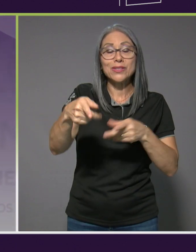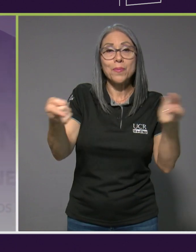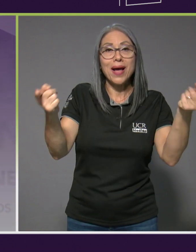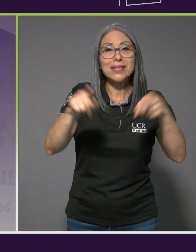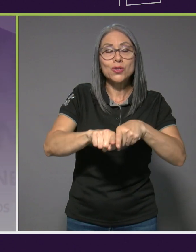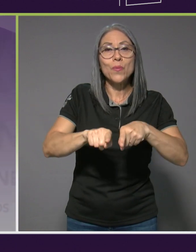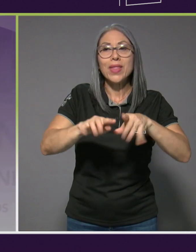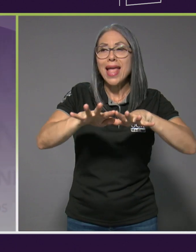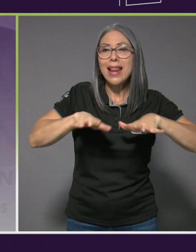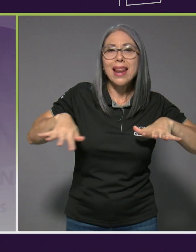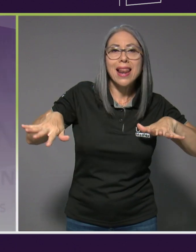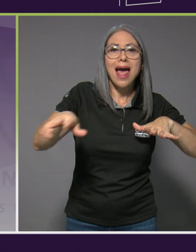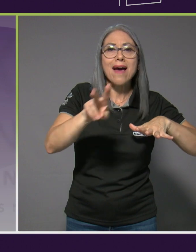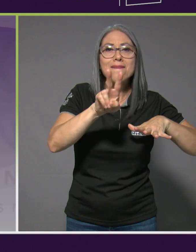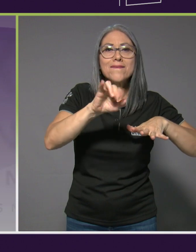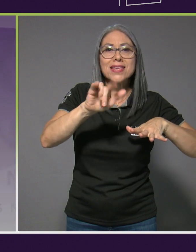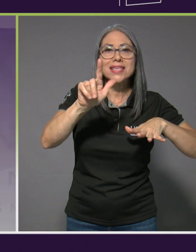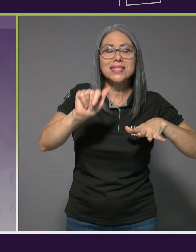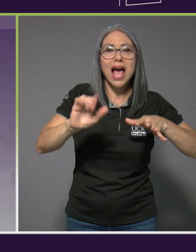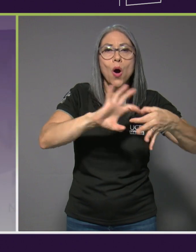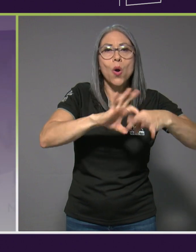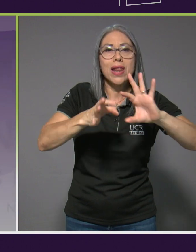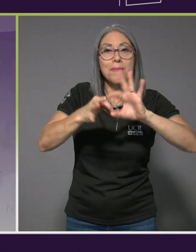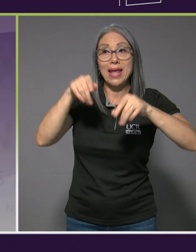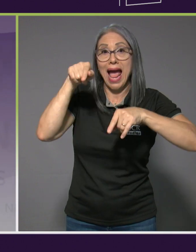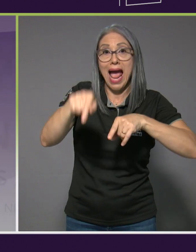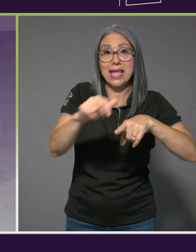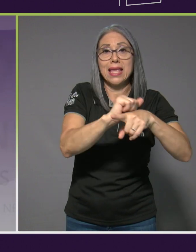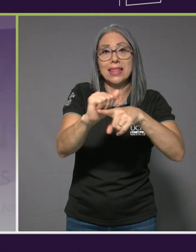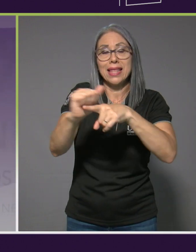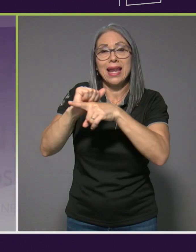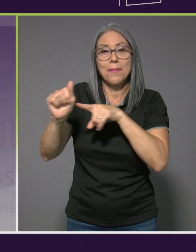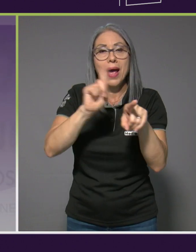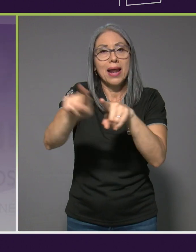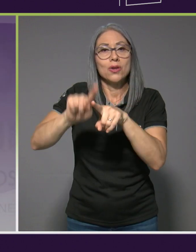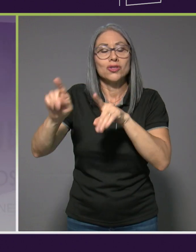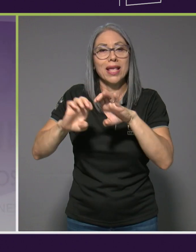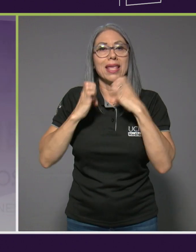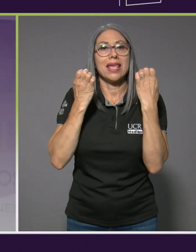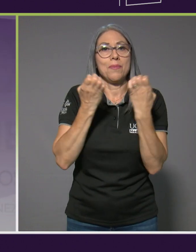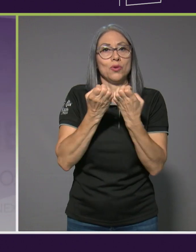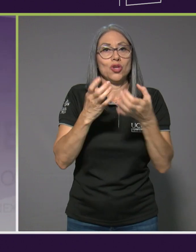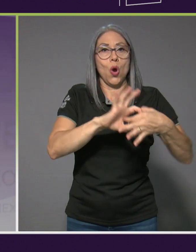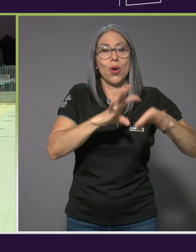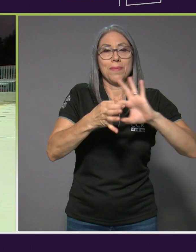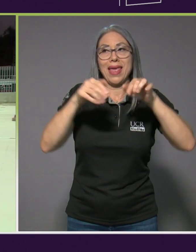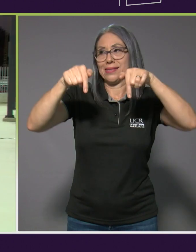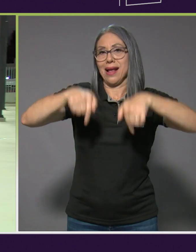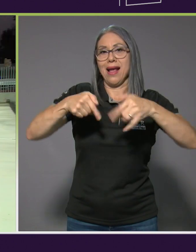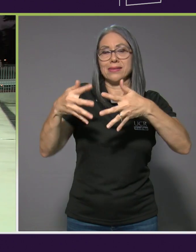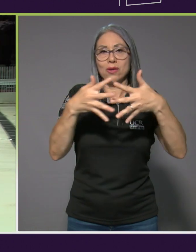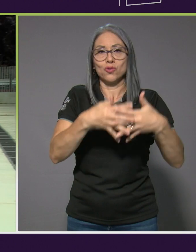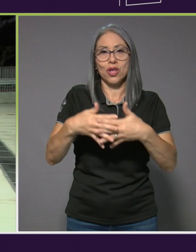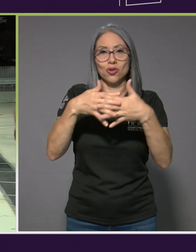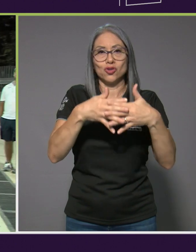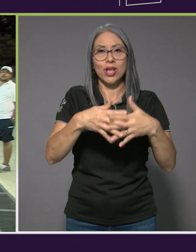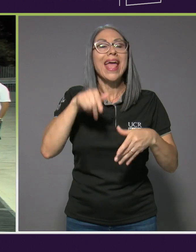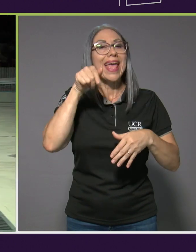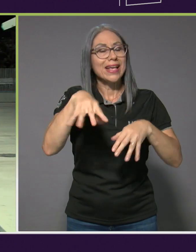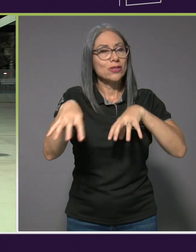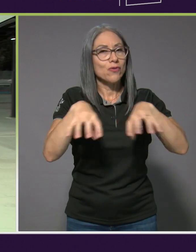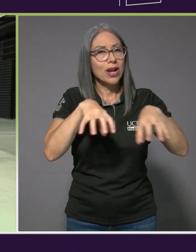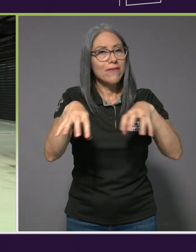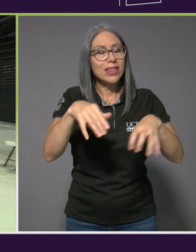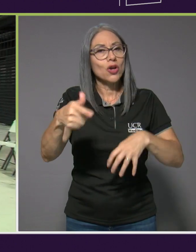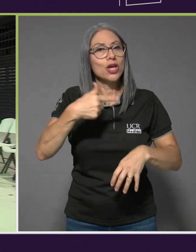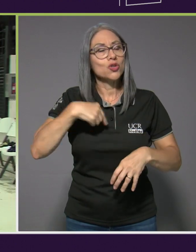entrena el equipo de varios equipos de las olimpiadas de acá de Estados Unidos. Ese fue en el evento donde